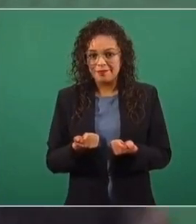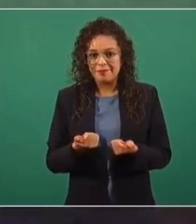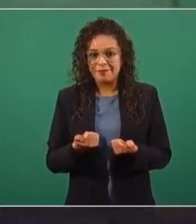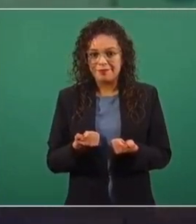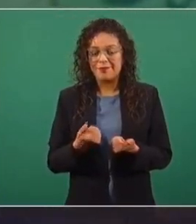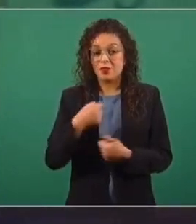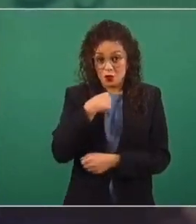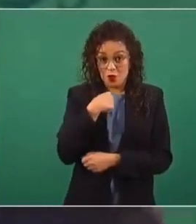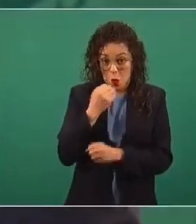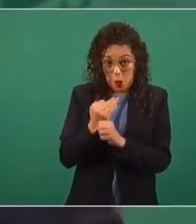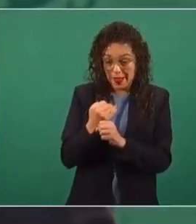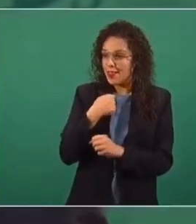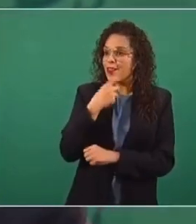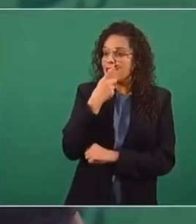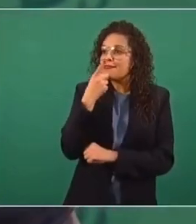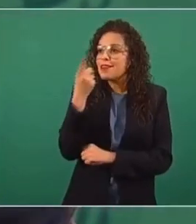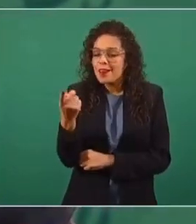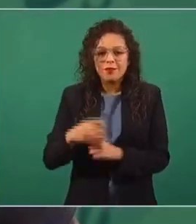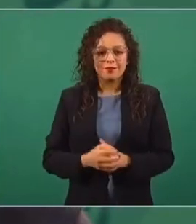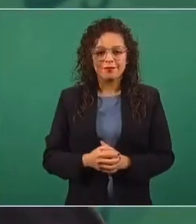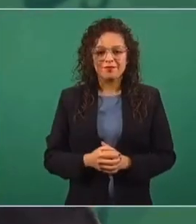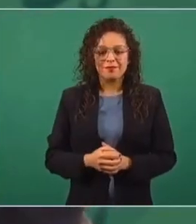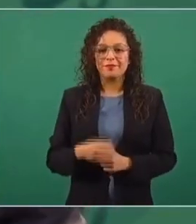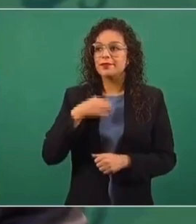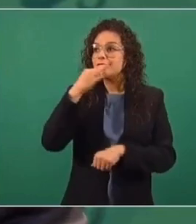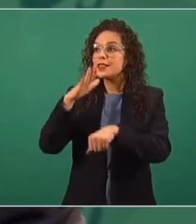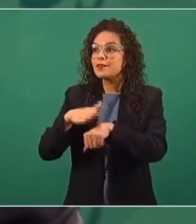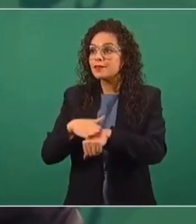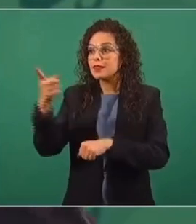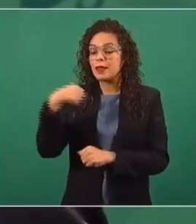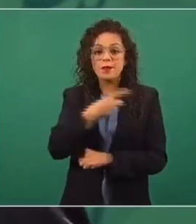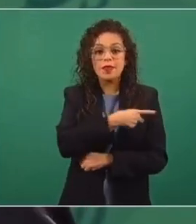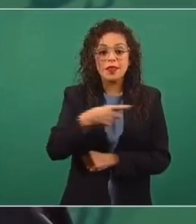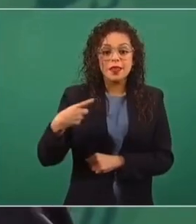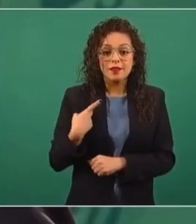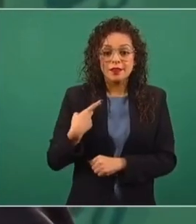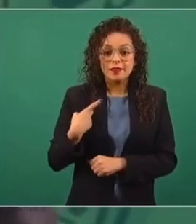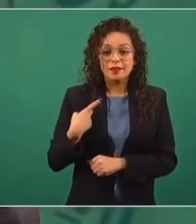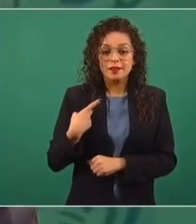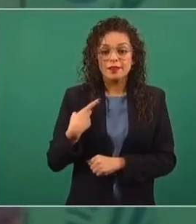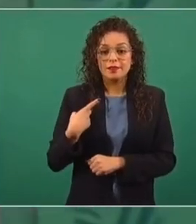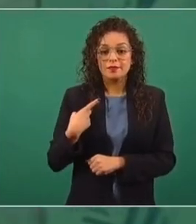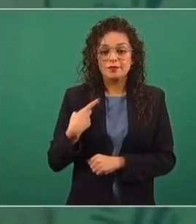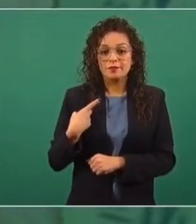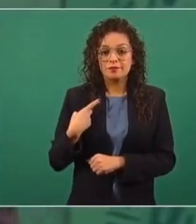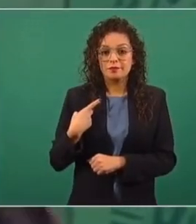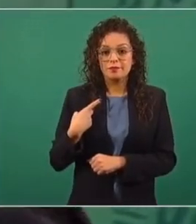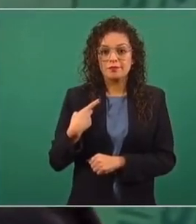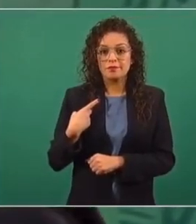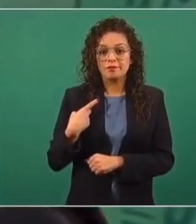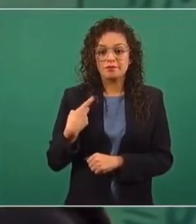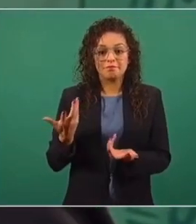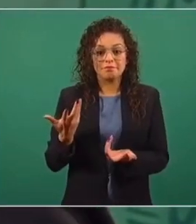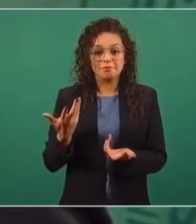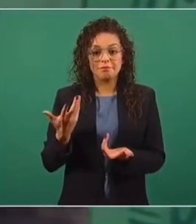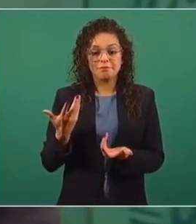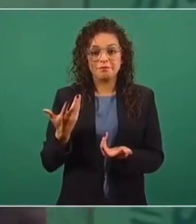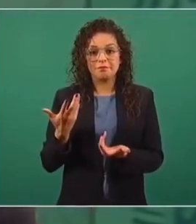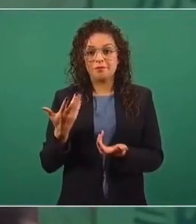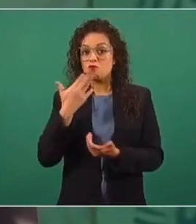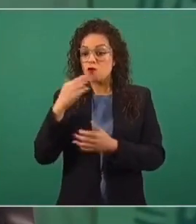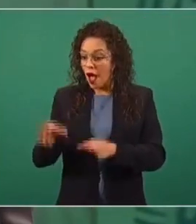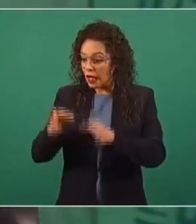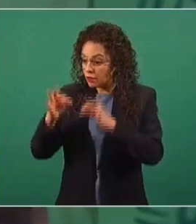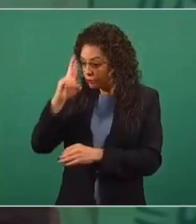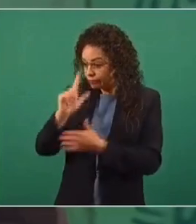Le estoy informando que tienen una deuda y que están en la ilegalidad y que